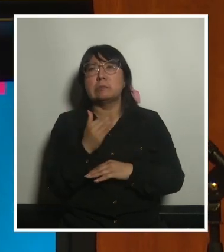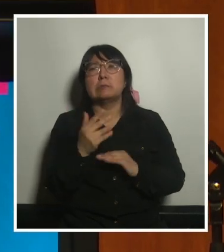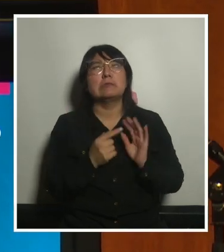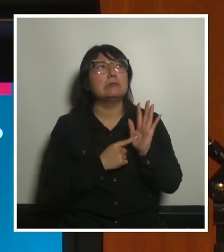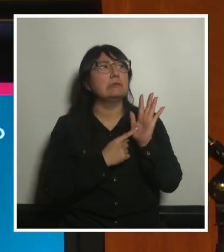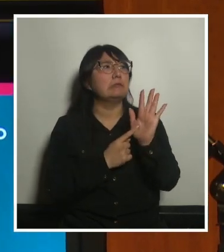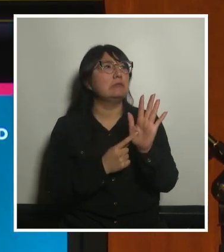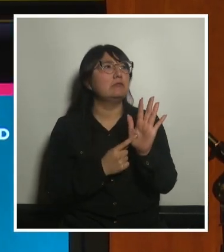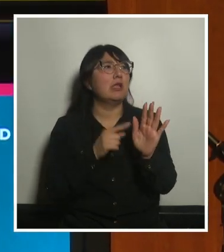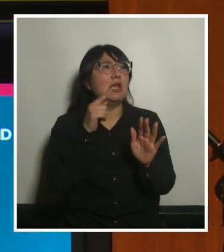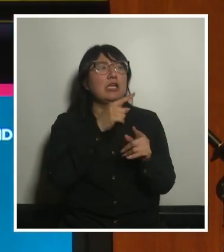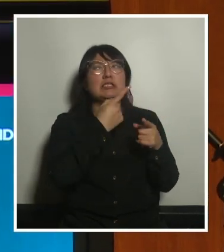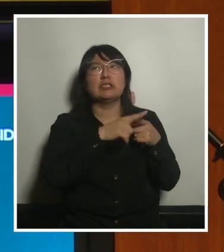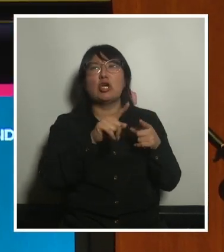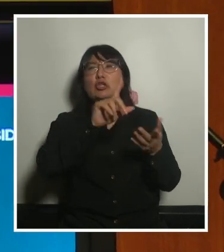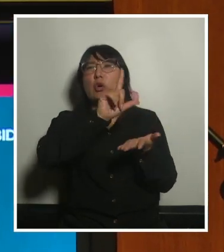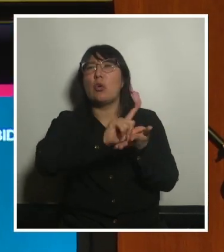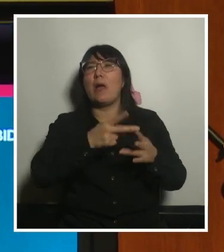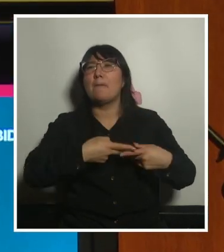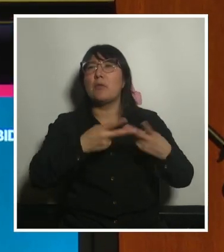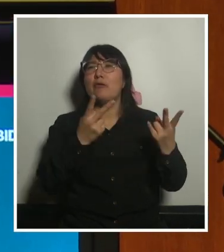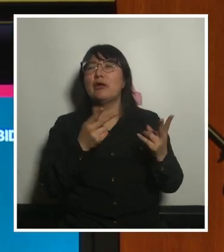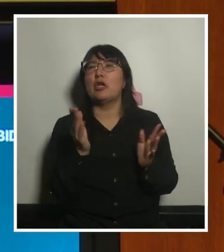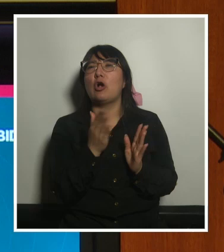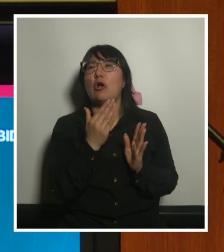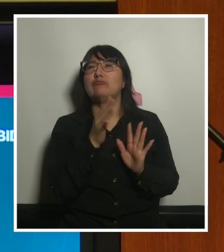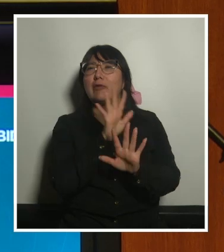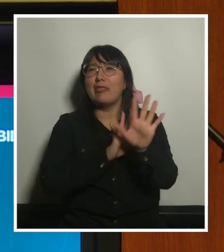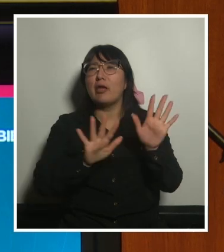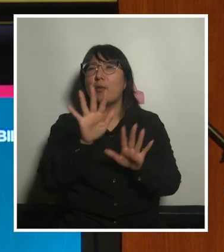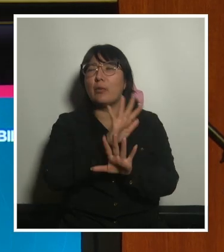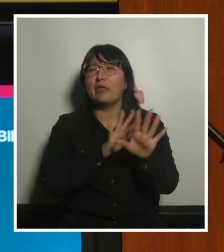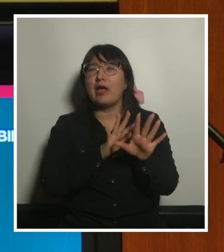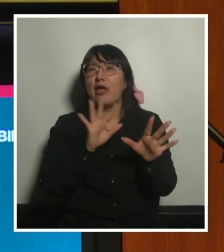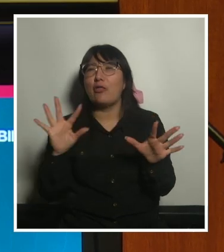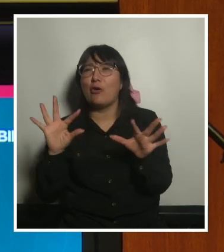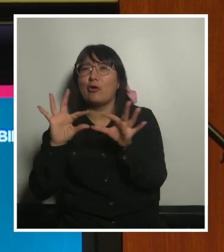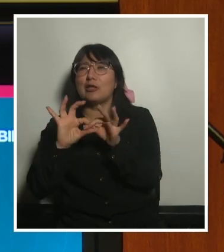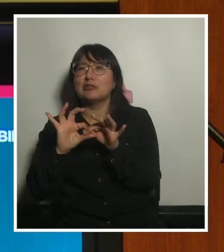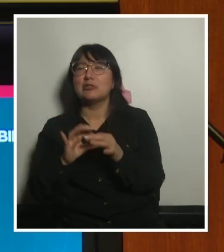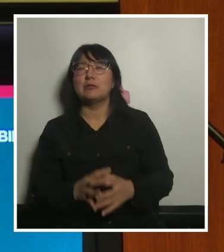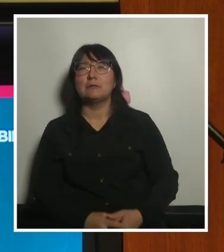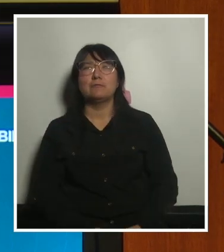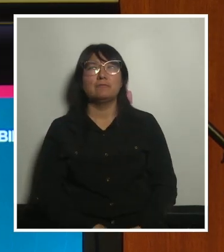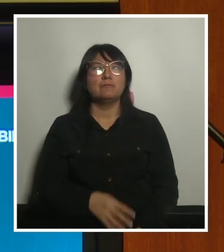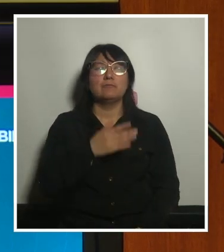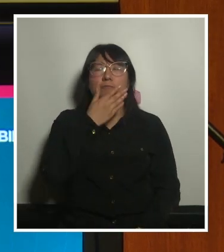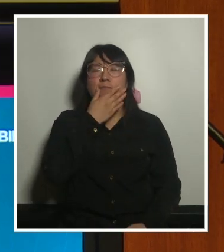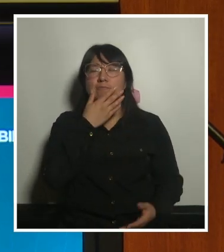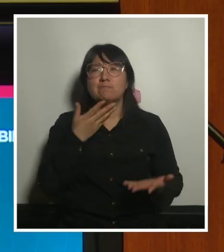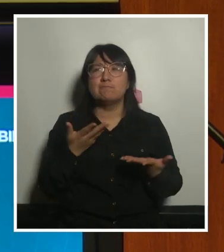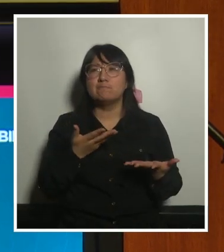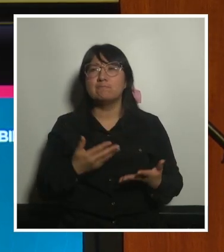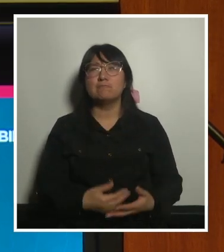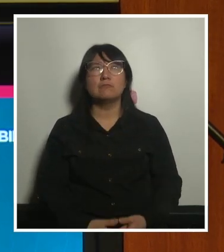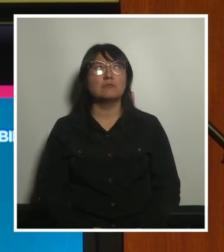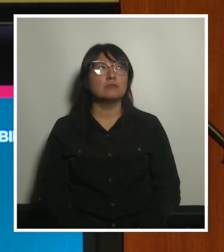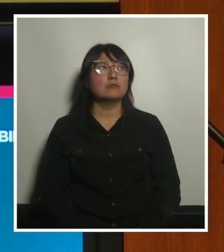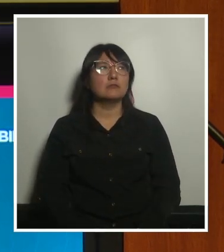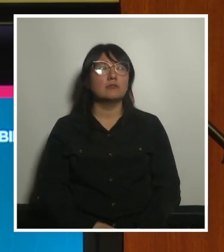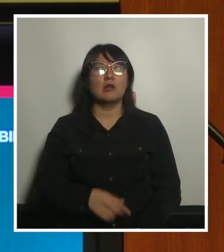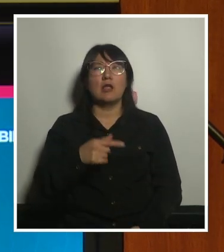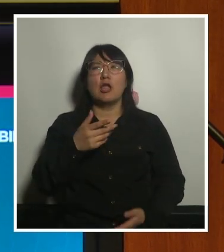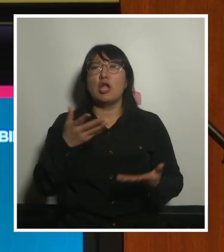este también otro de espacios públicos de cuidados y de conexión bueno dando como vida a